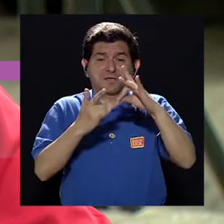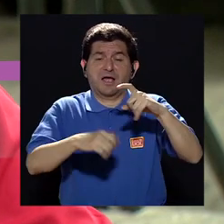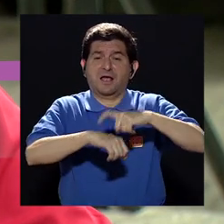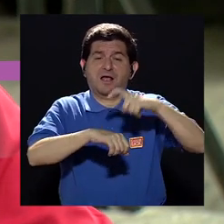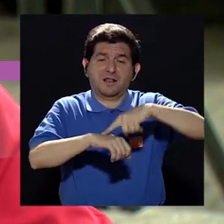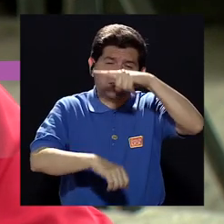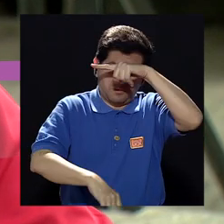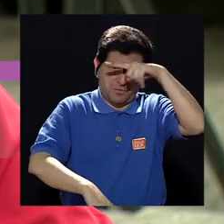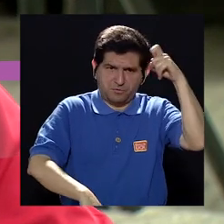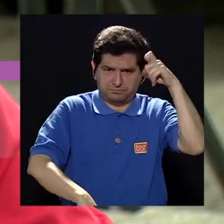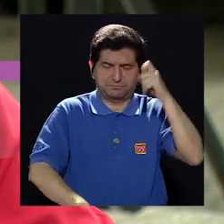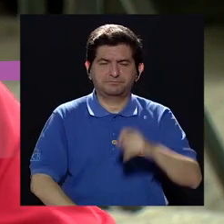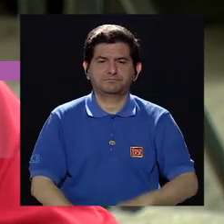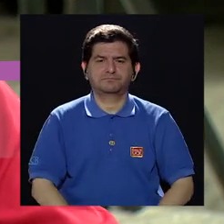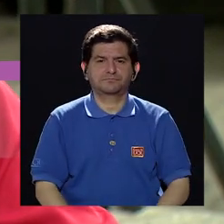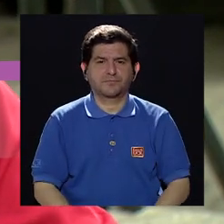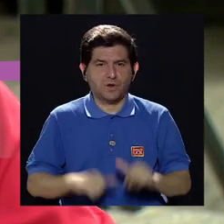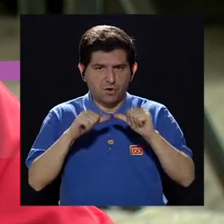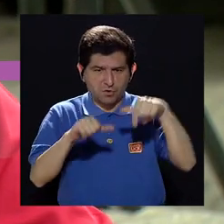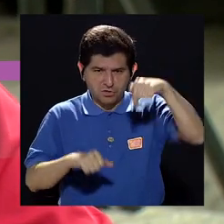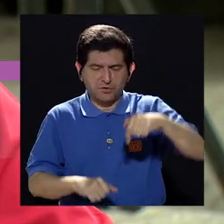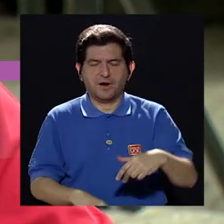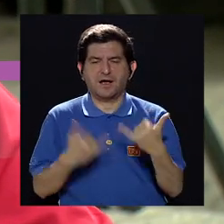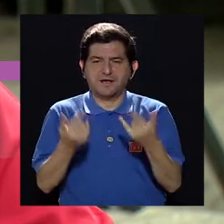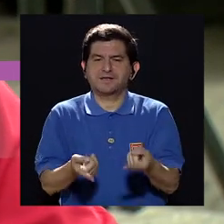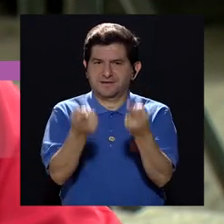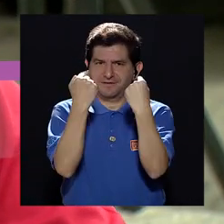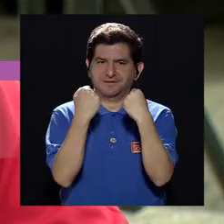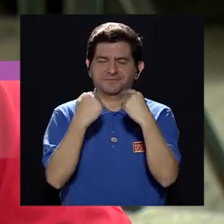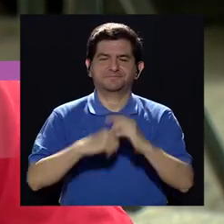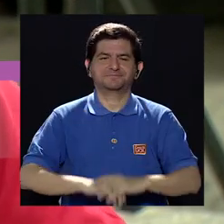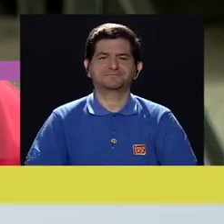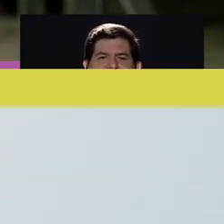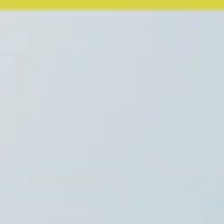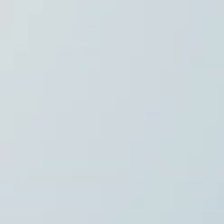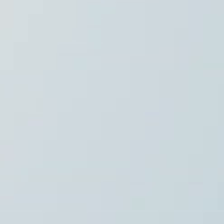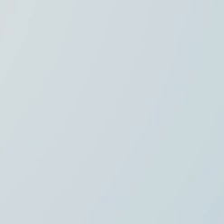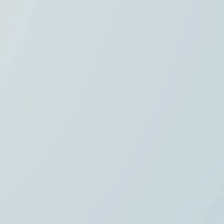principalmente en época de verano. Quédense con nosotros, ya retornamos.